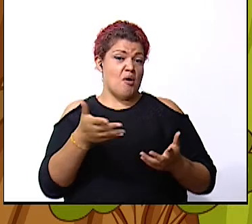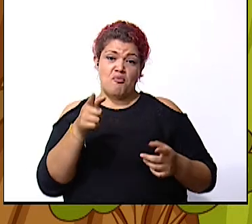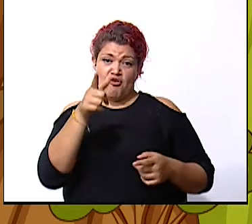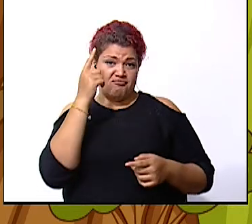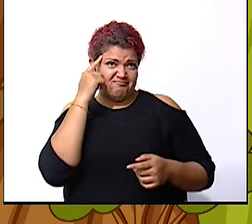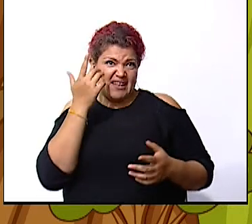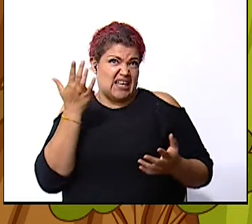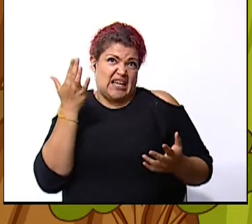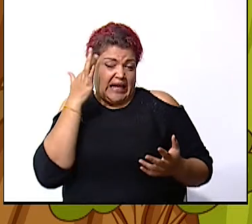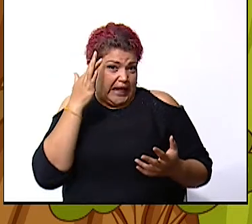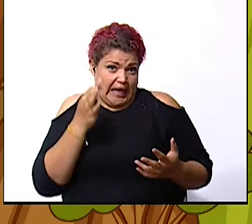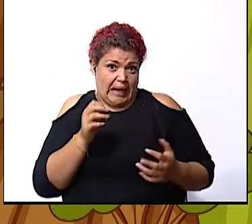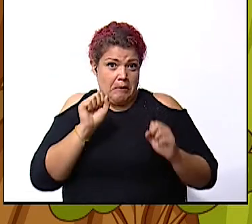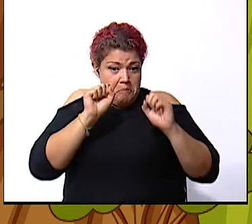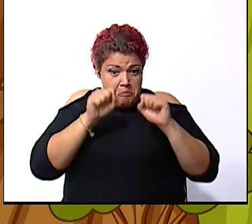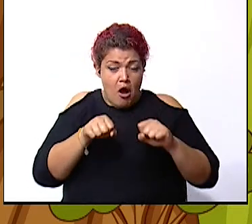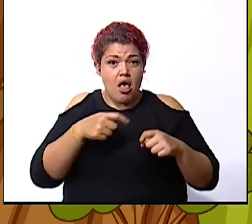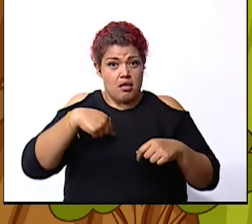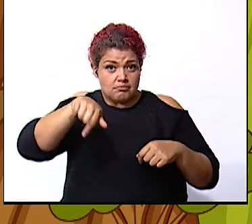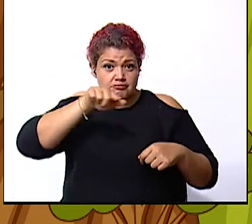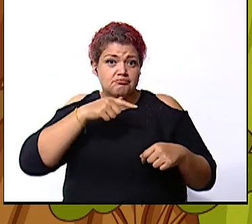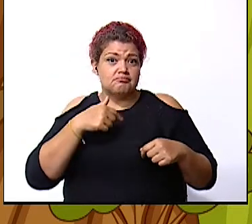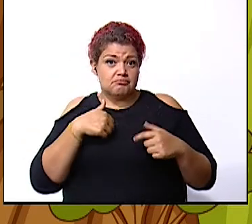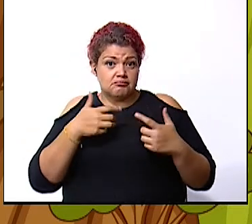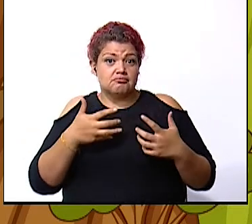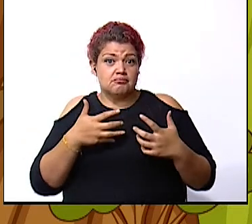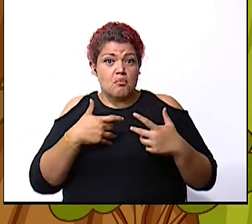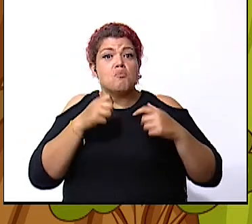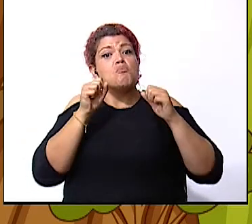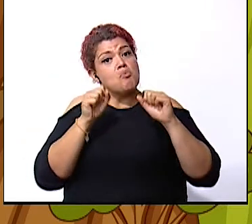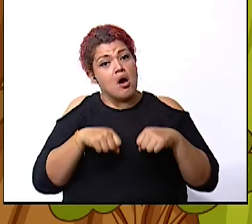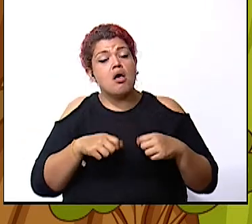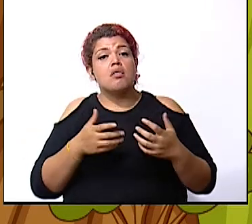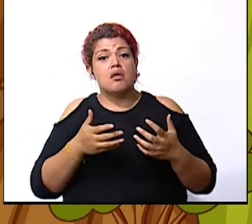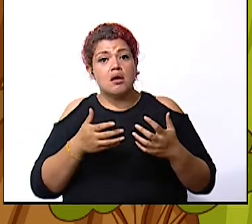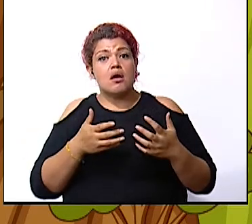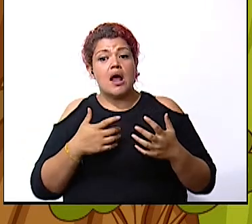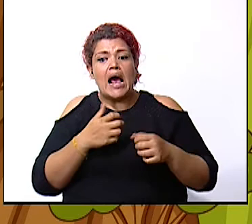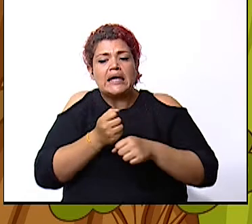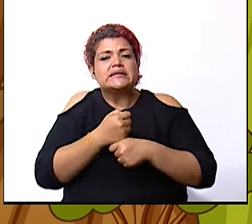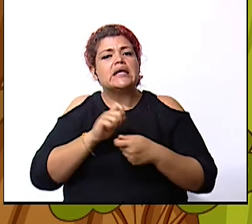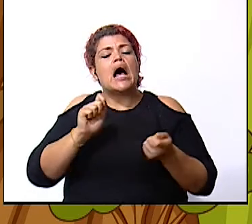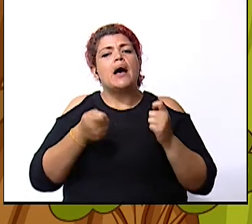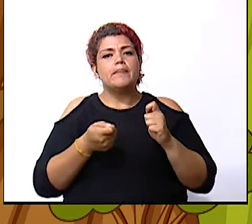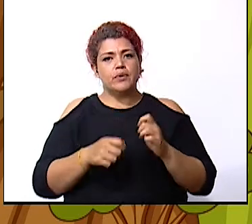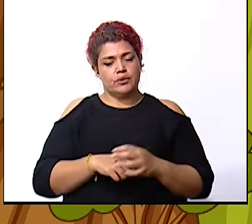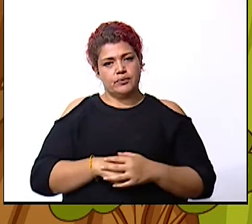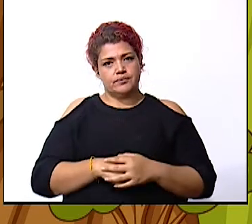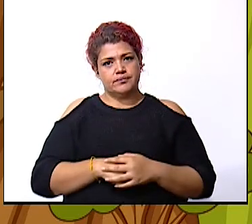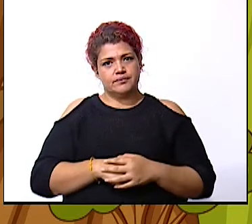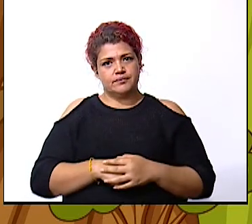ustedes que podríamos nosotros poder hacer este cambio